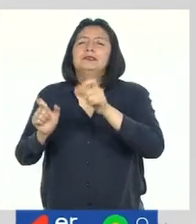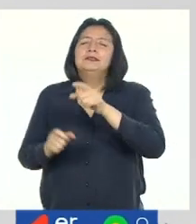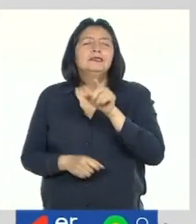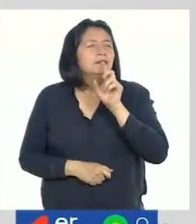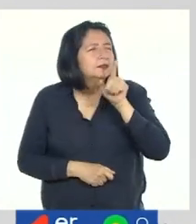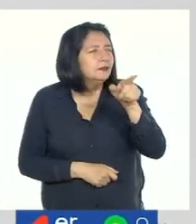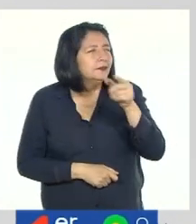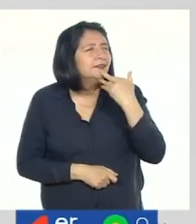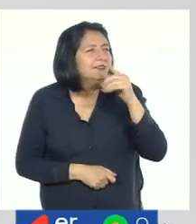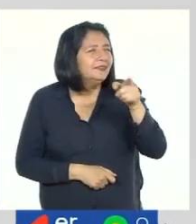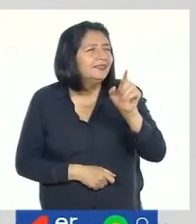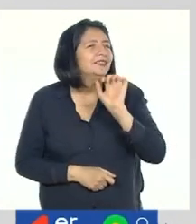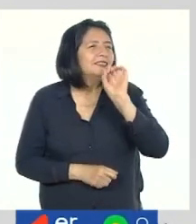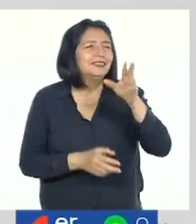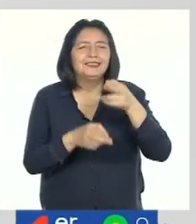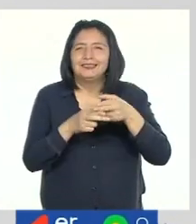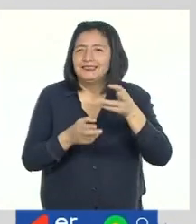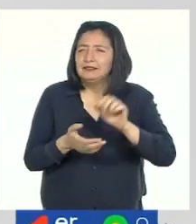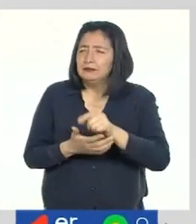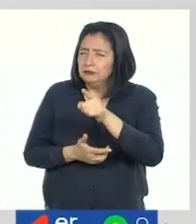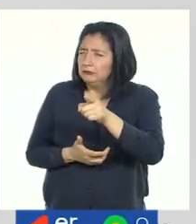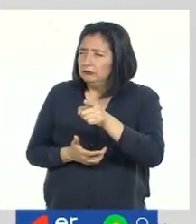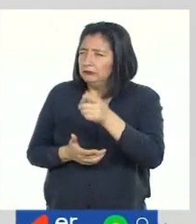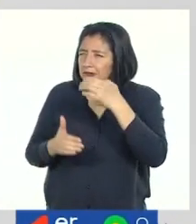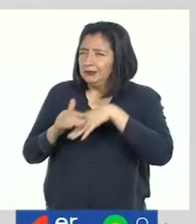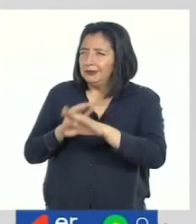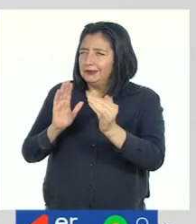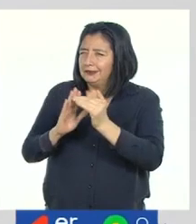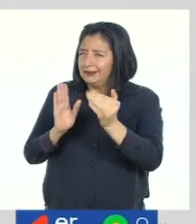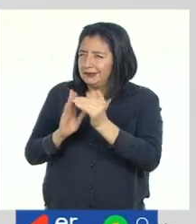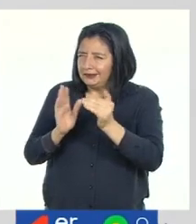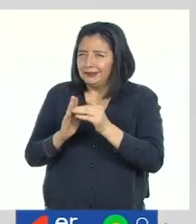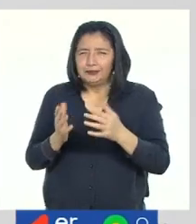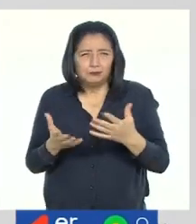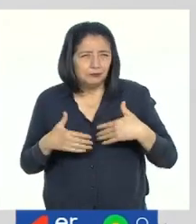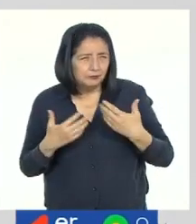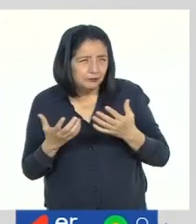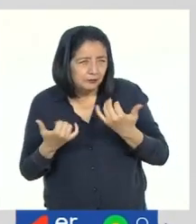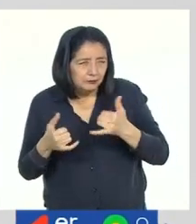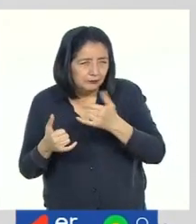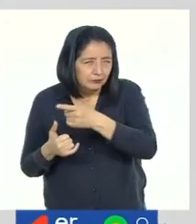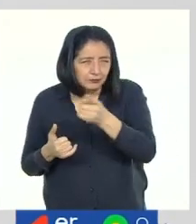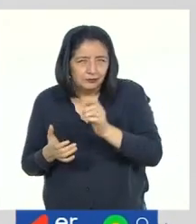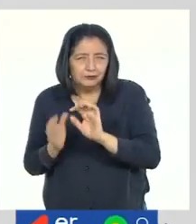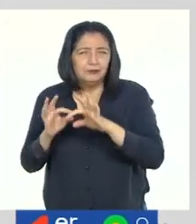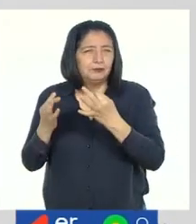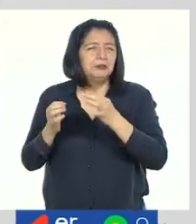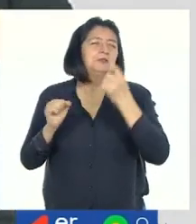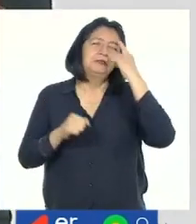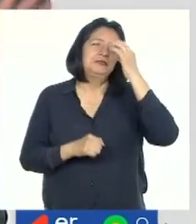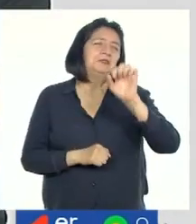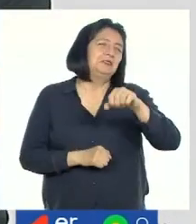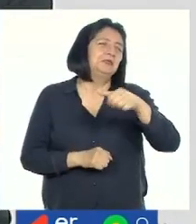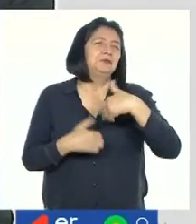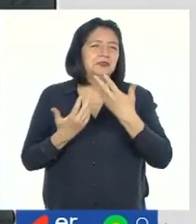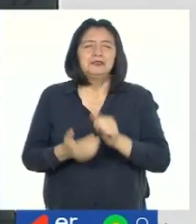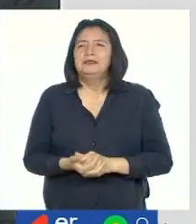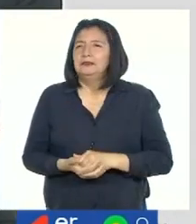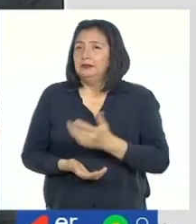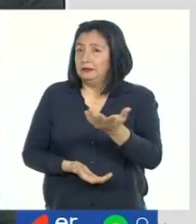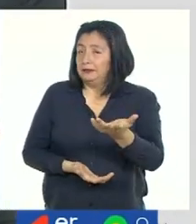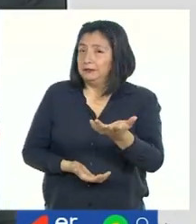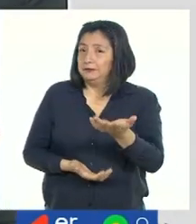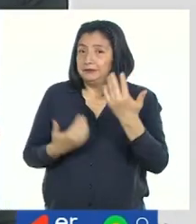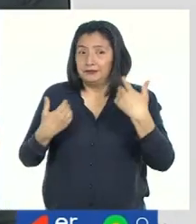adivinaba quién era. ¿Se atreven a jugar esto en casa con sus familiares? Yo creo que sí. Ahora